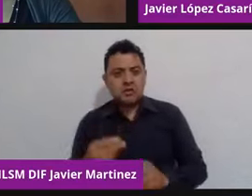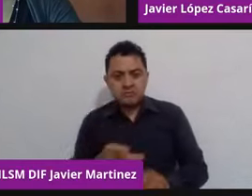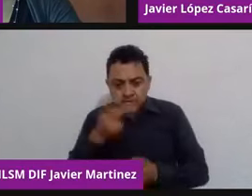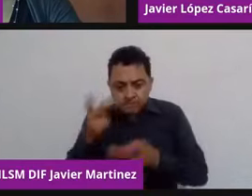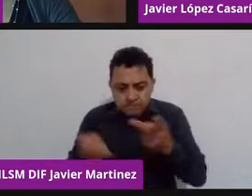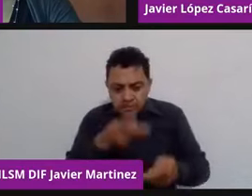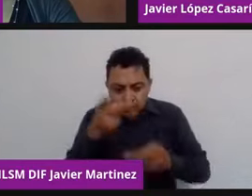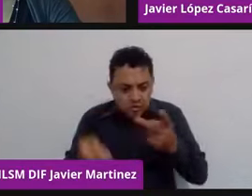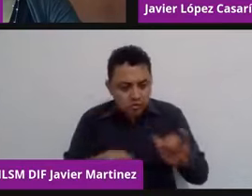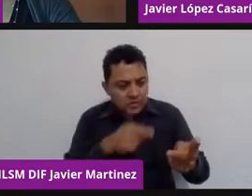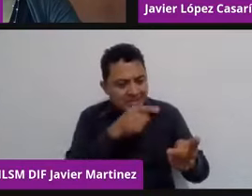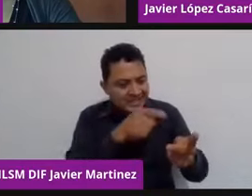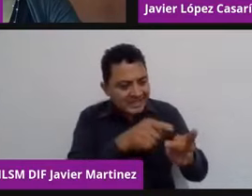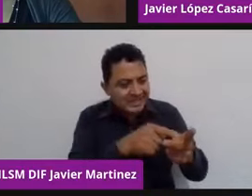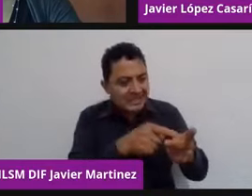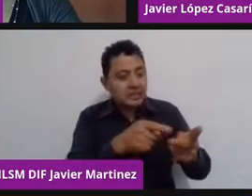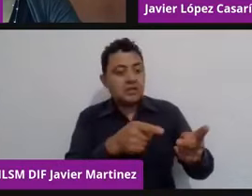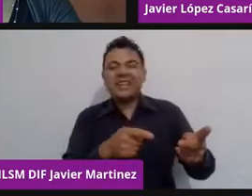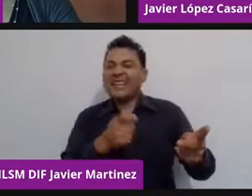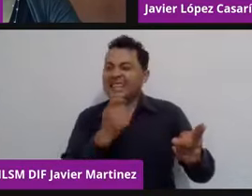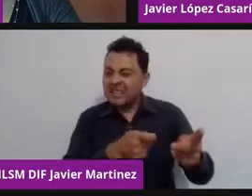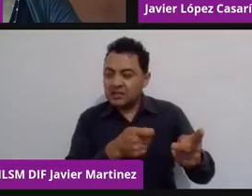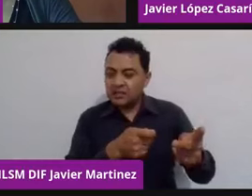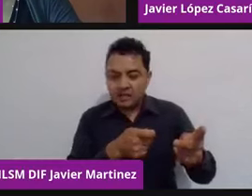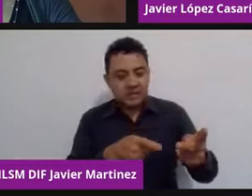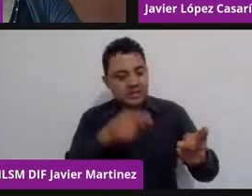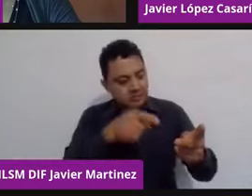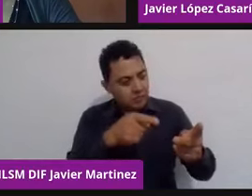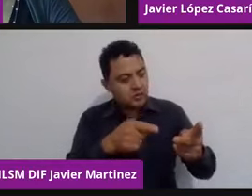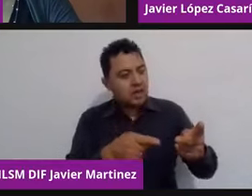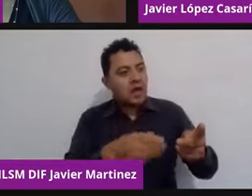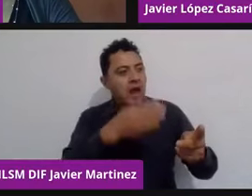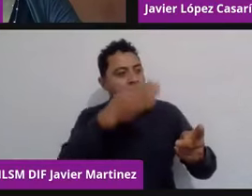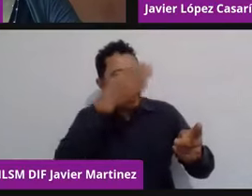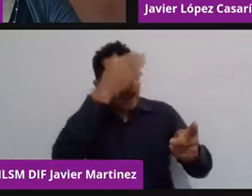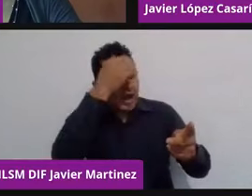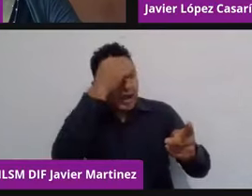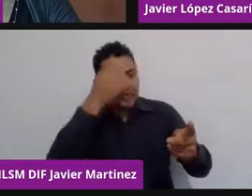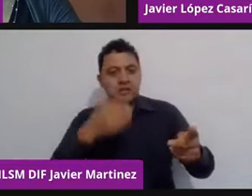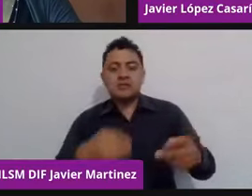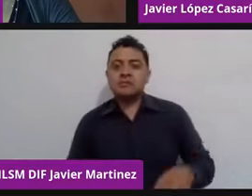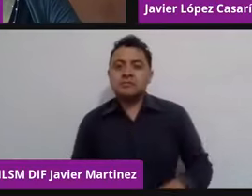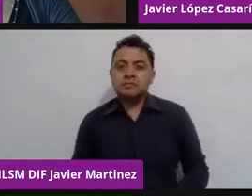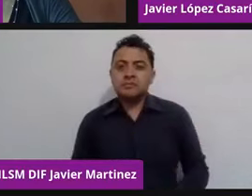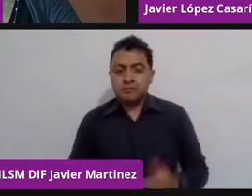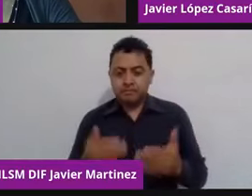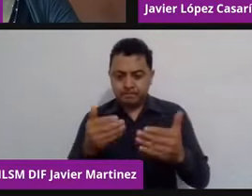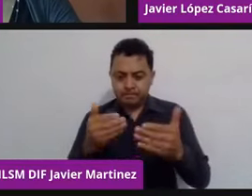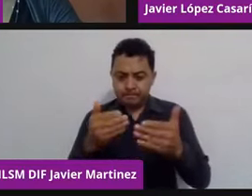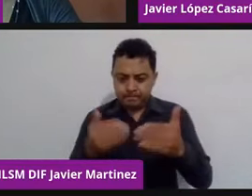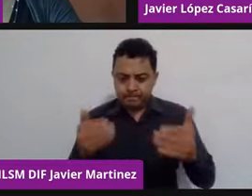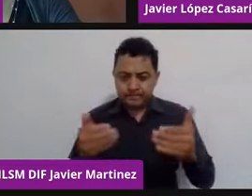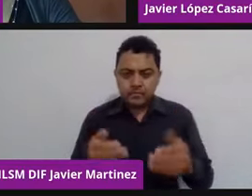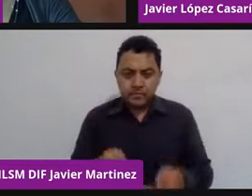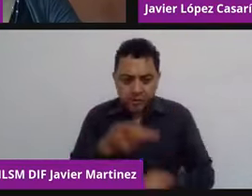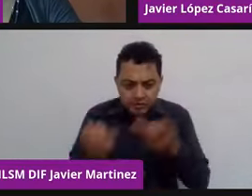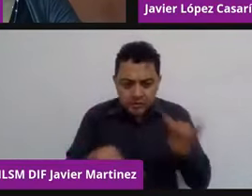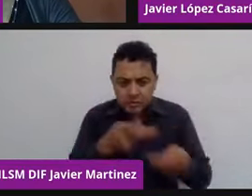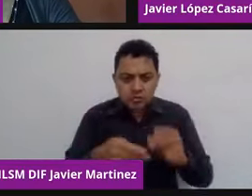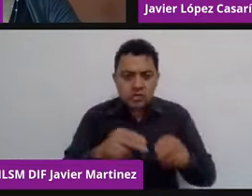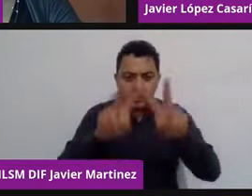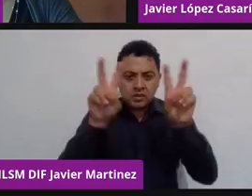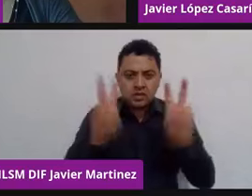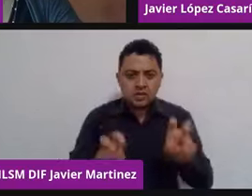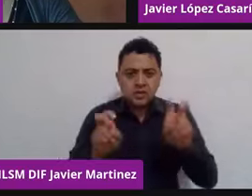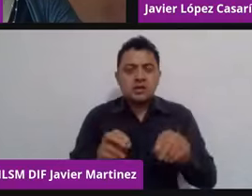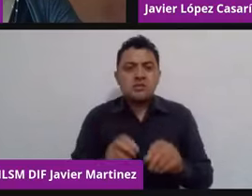Entonces, pues bueno, es un poco lo que me parece que gira en torno a los conceptos cuando hablamos de ciencia, cuando hablamos de tecnología,